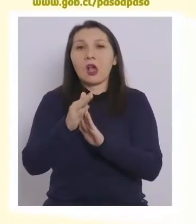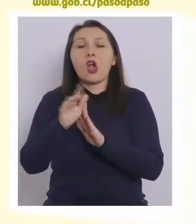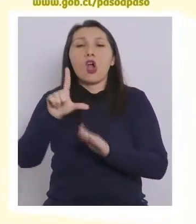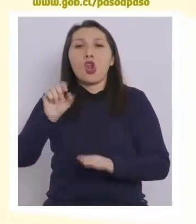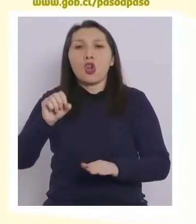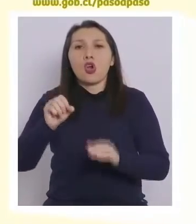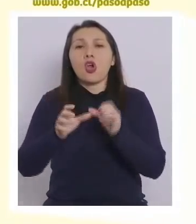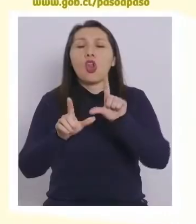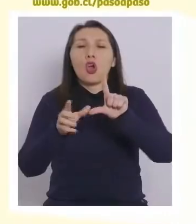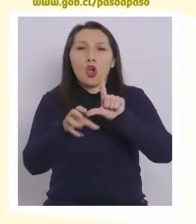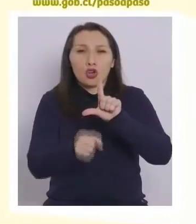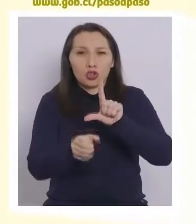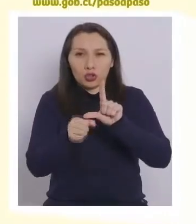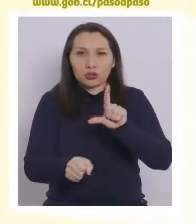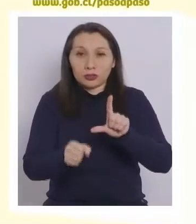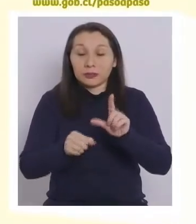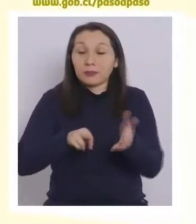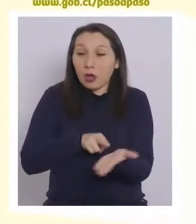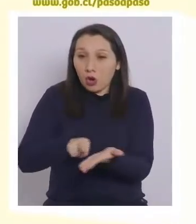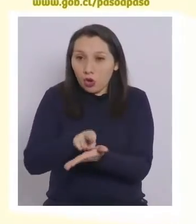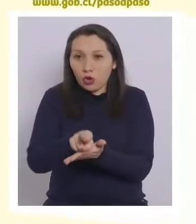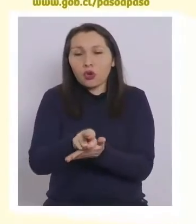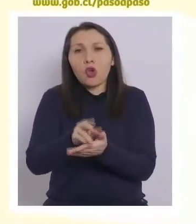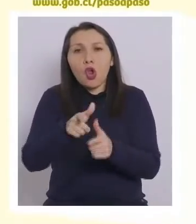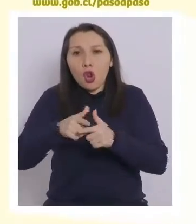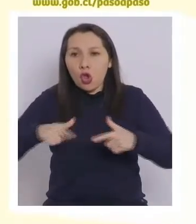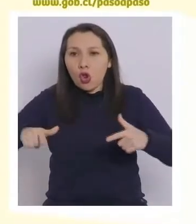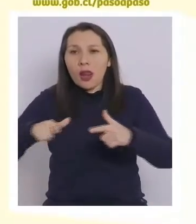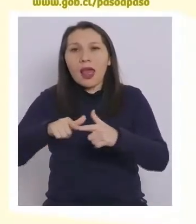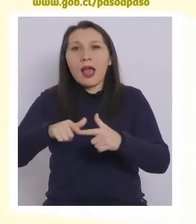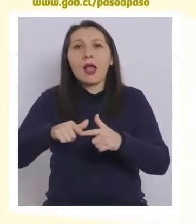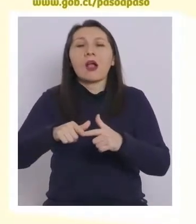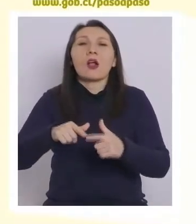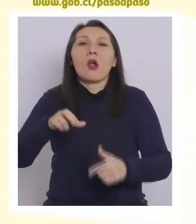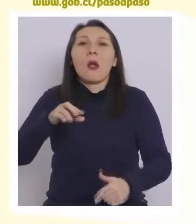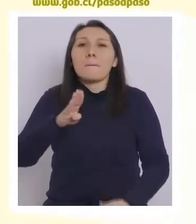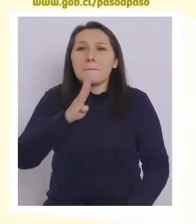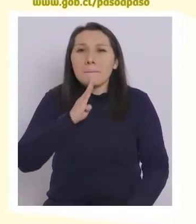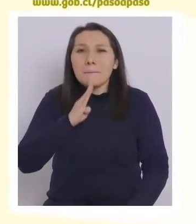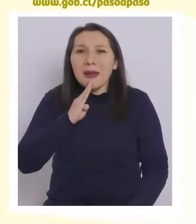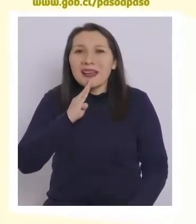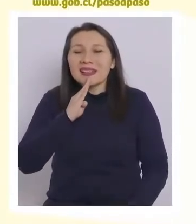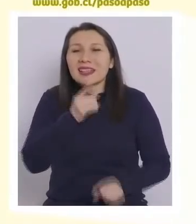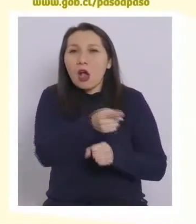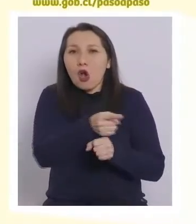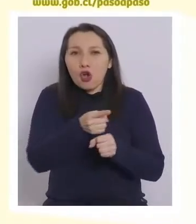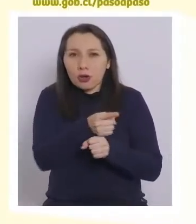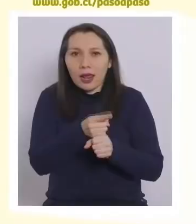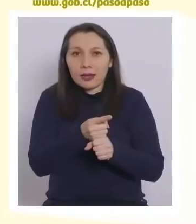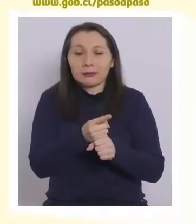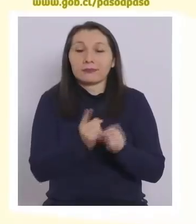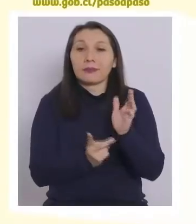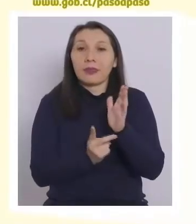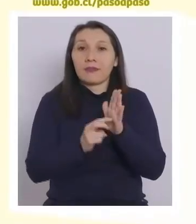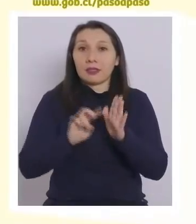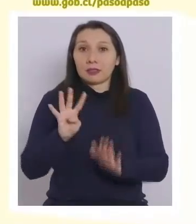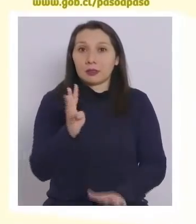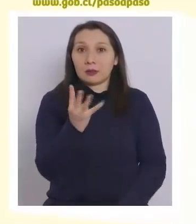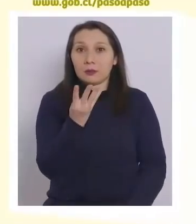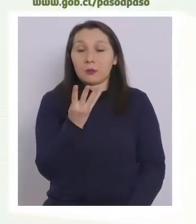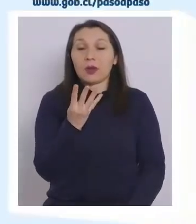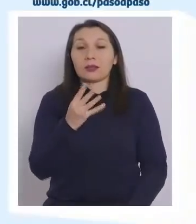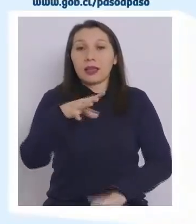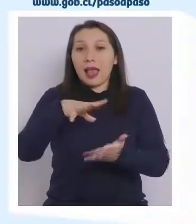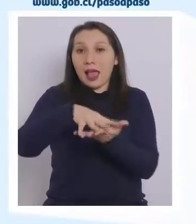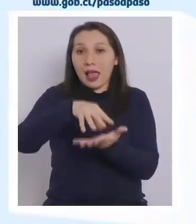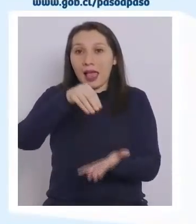Loncoche, región de Los Ríos, Los Lagos, Paiyaco y Corral. Avanzan a apertura inicial en la región